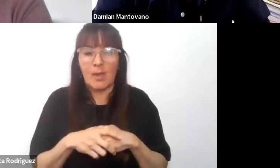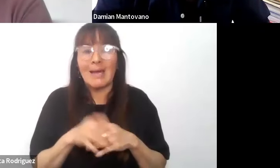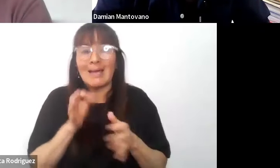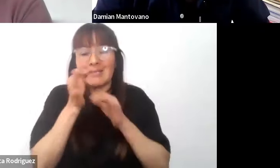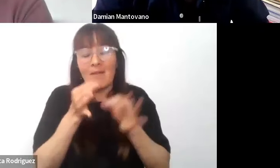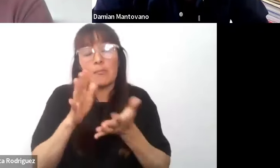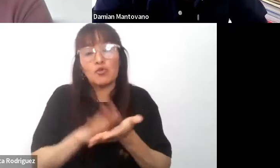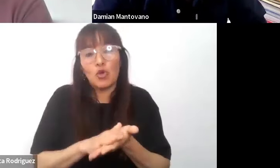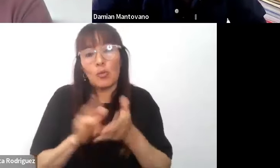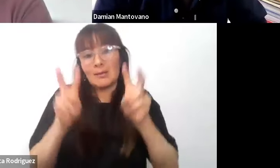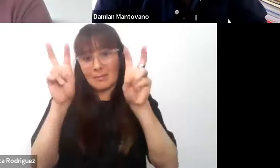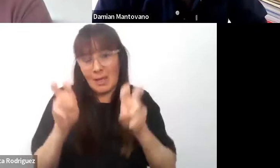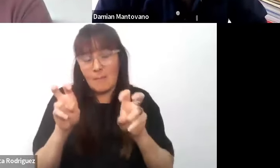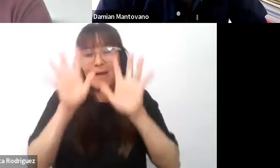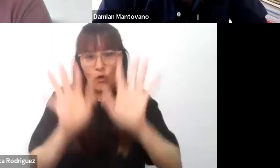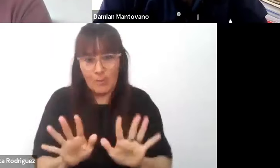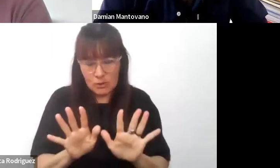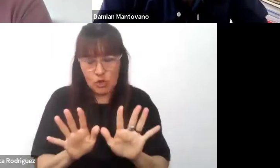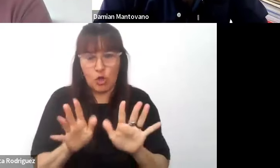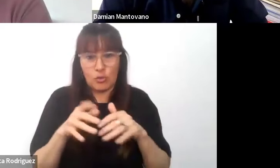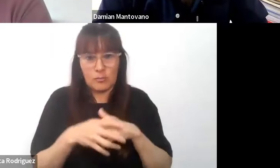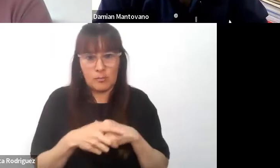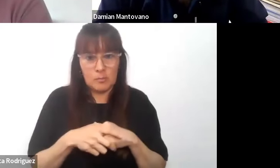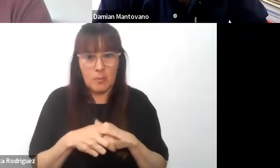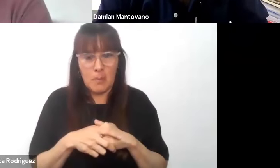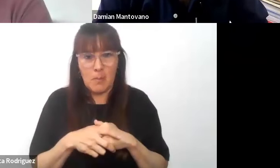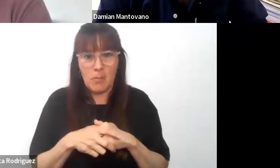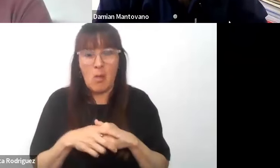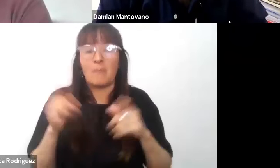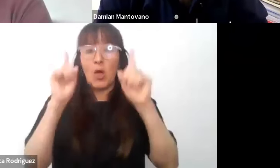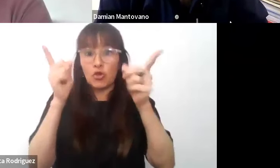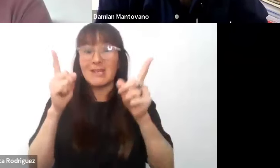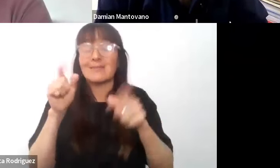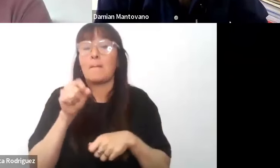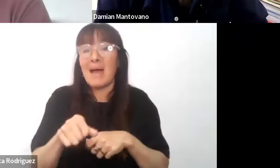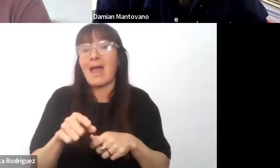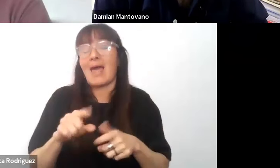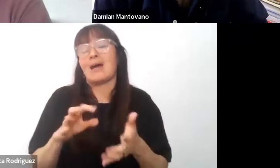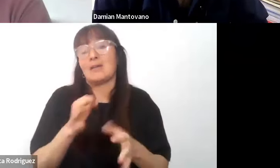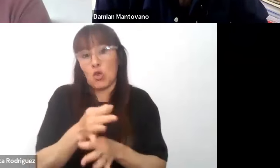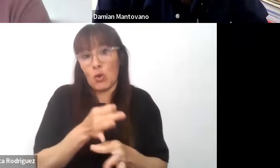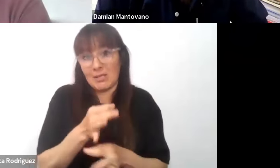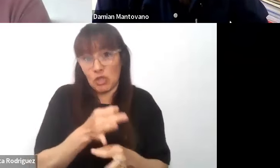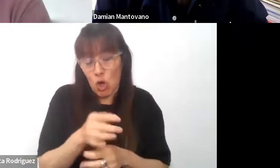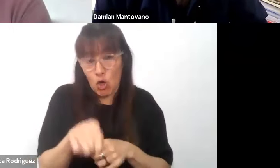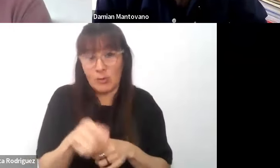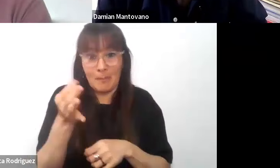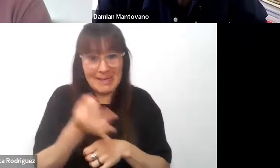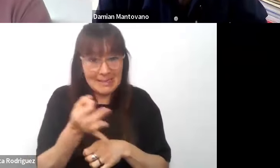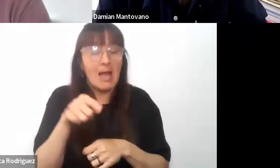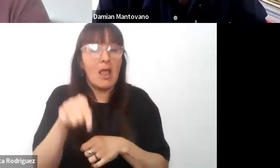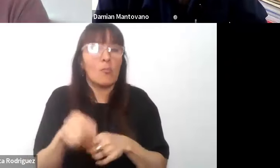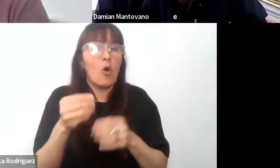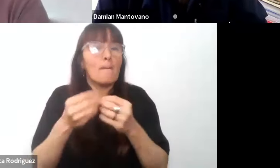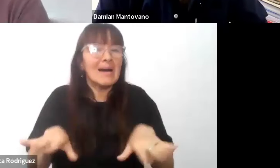de la formación de docentes para la modalidad es una formación desde el inicio